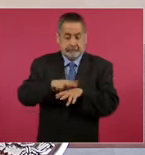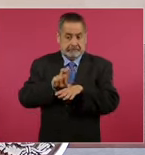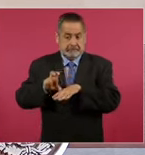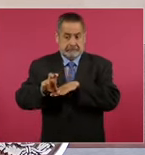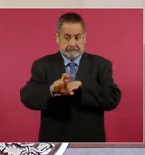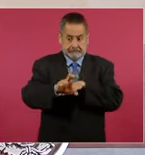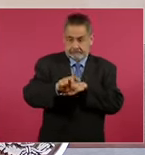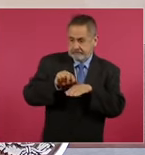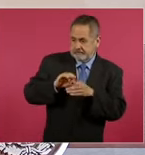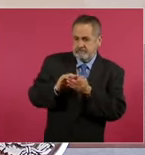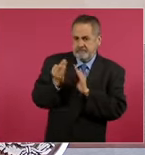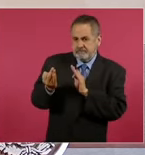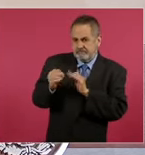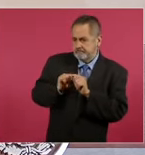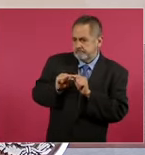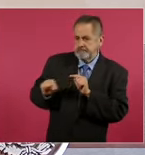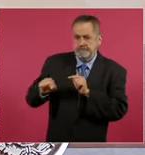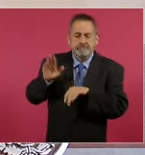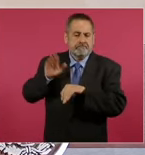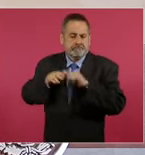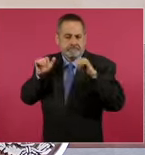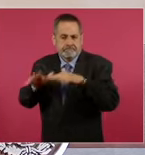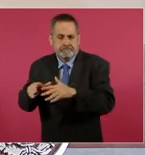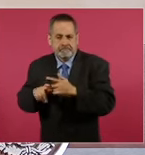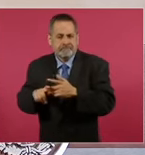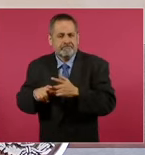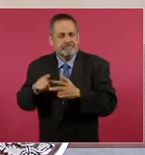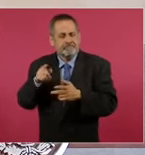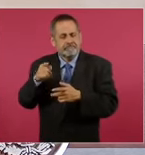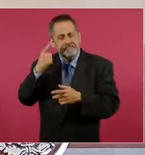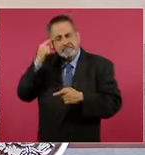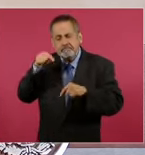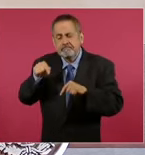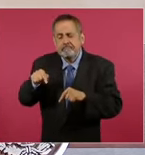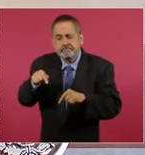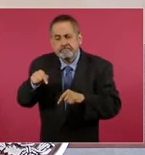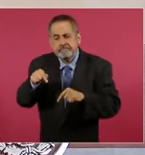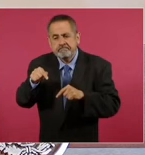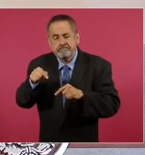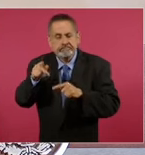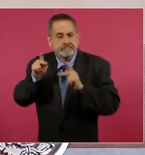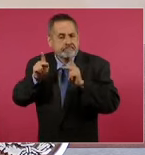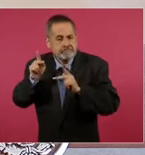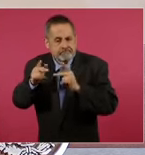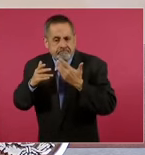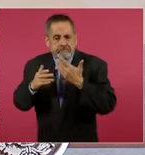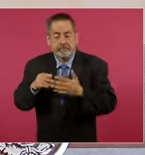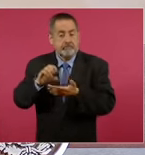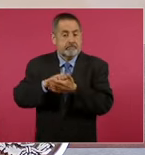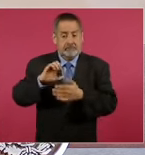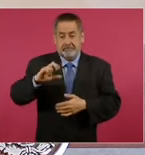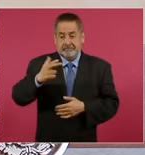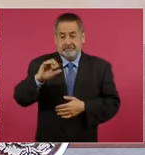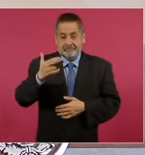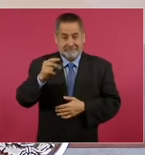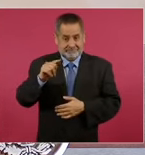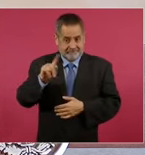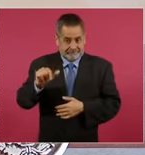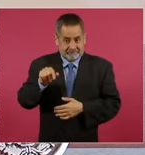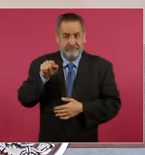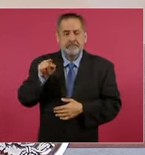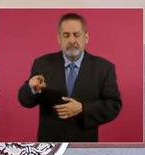Tren Maya, que están en el Promesa Tren Maya. Para decirles algunos datos, en Chichén Itzá el